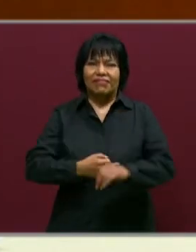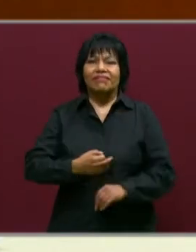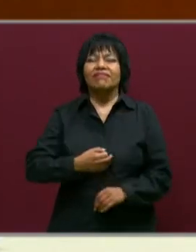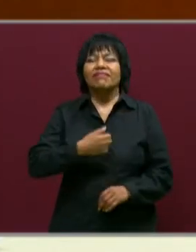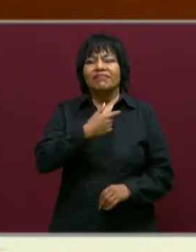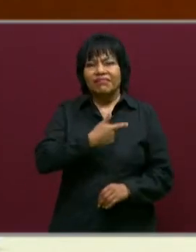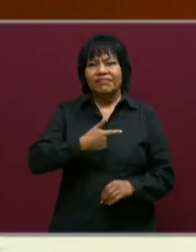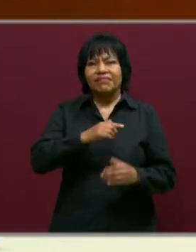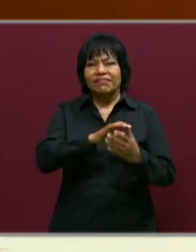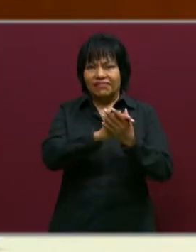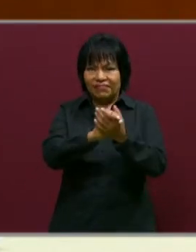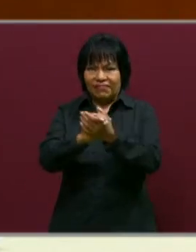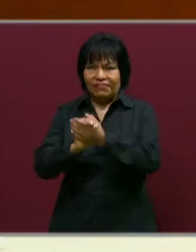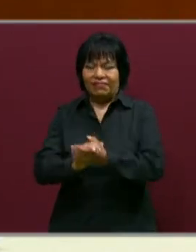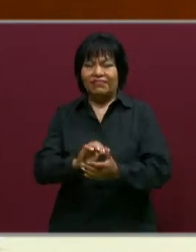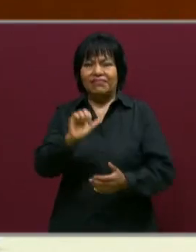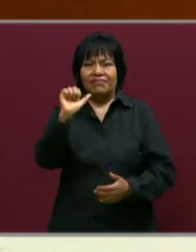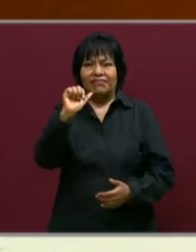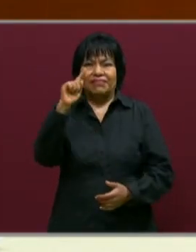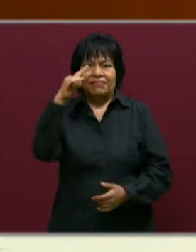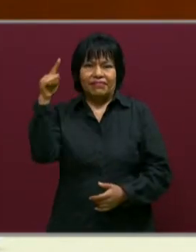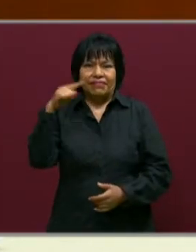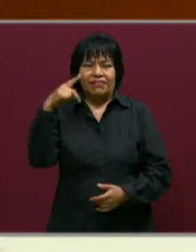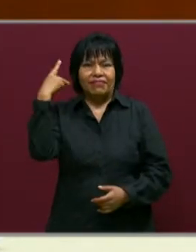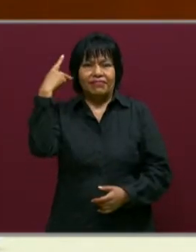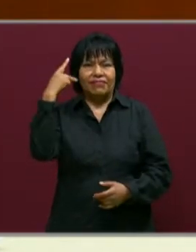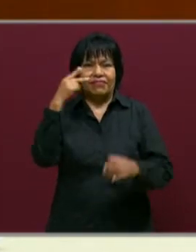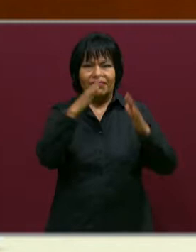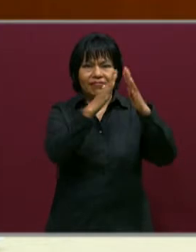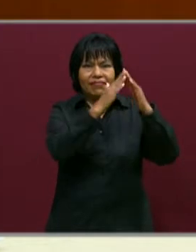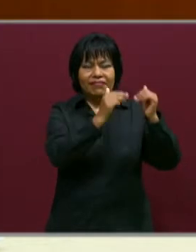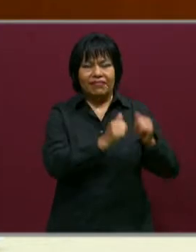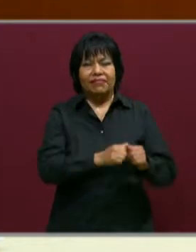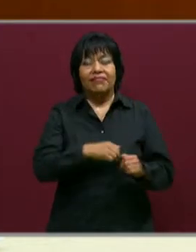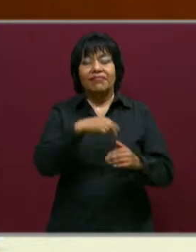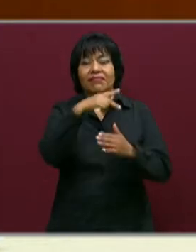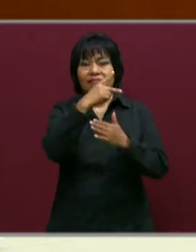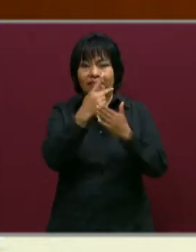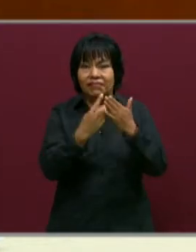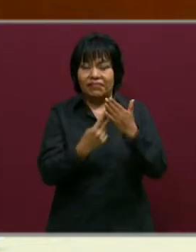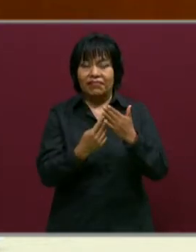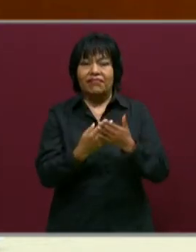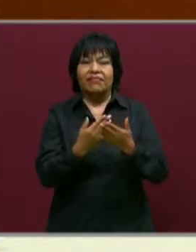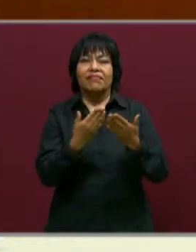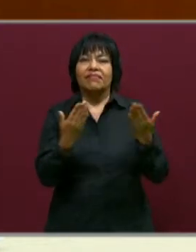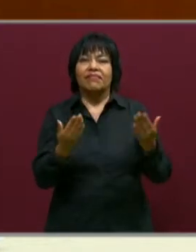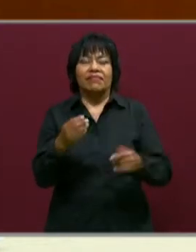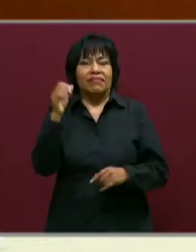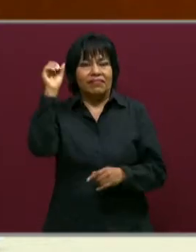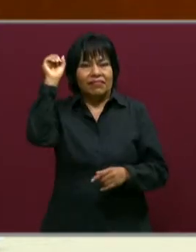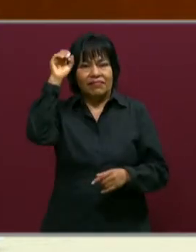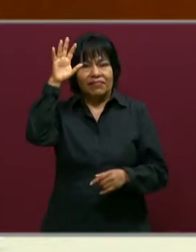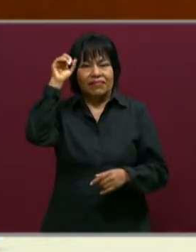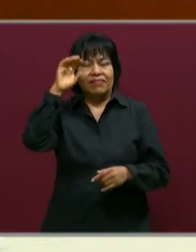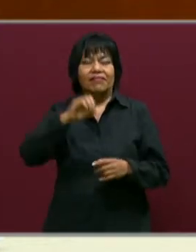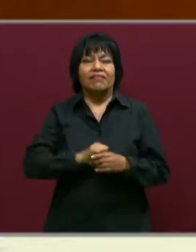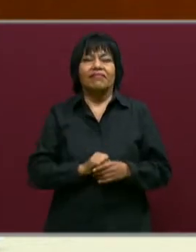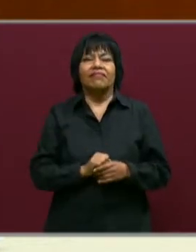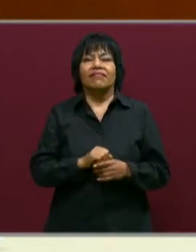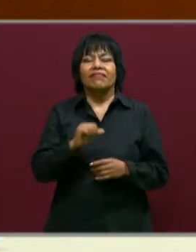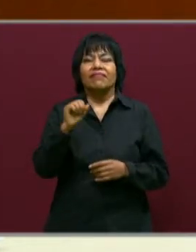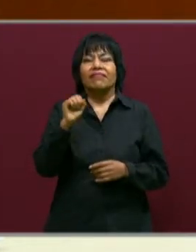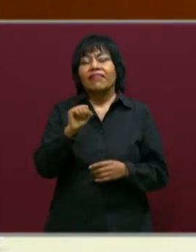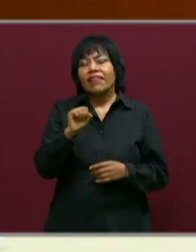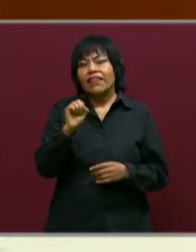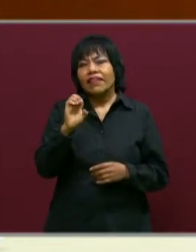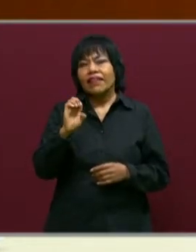gusto saludarles en este espacio de la A a la Z, Puebla en Casa, a un programa que estamos transmitiendo totalmente en vivo a través de nuestras